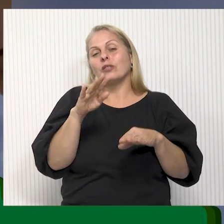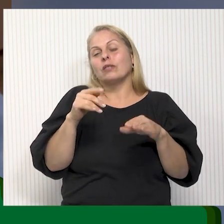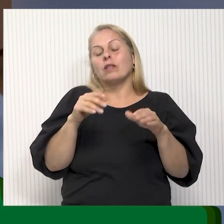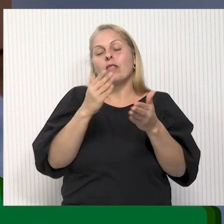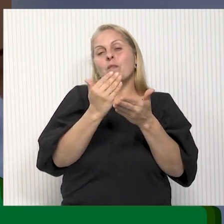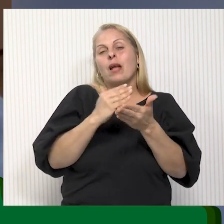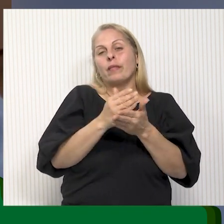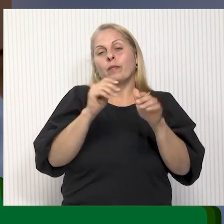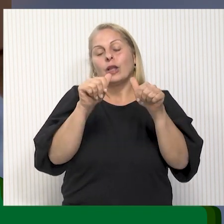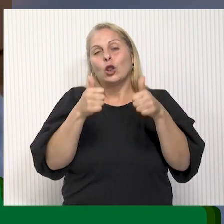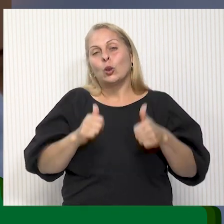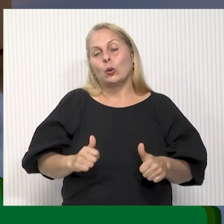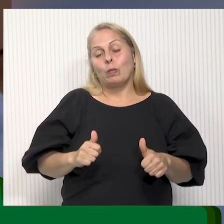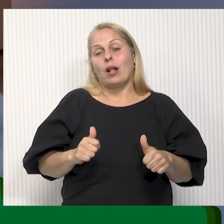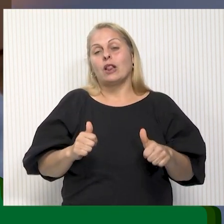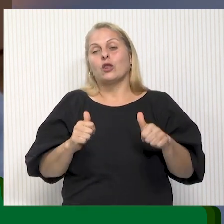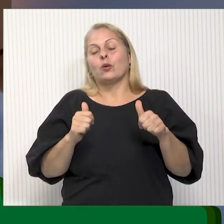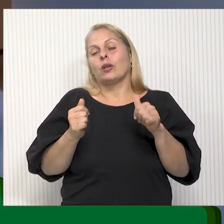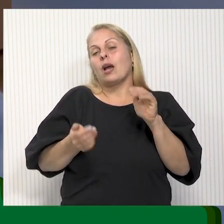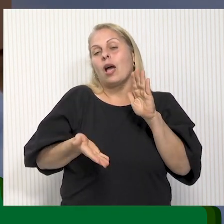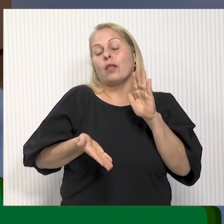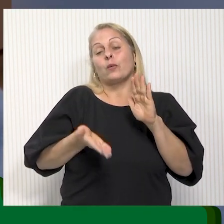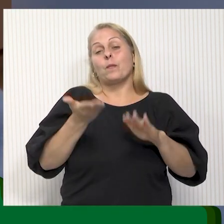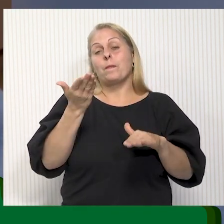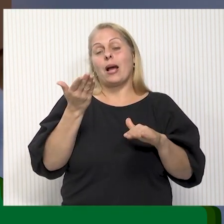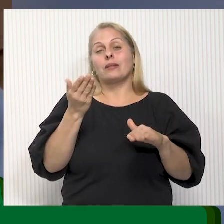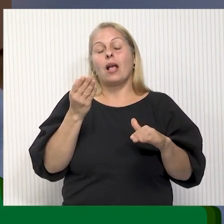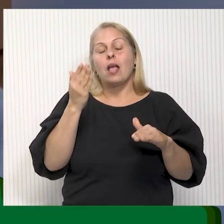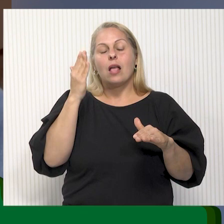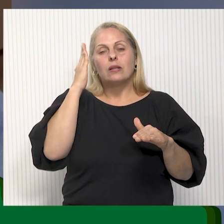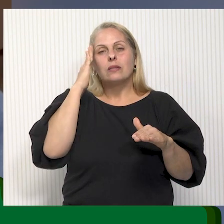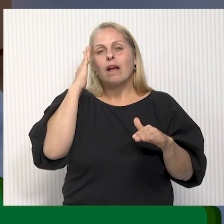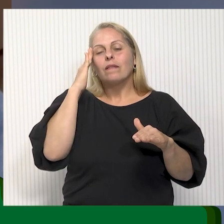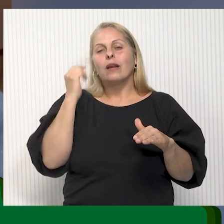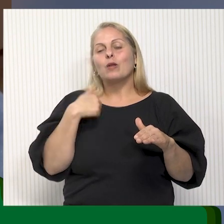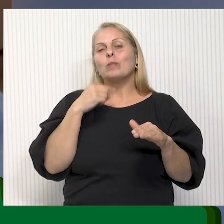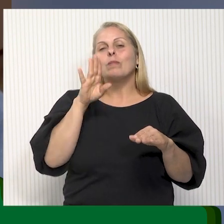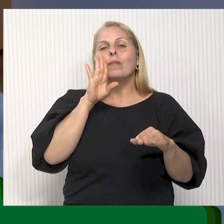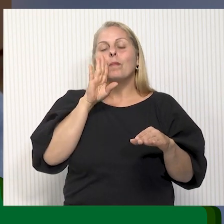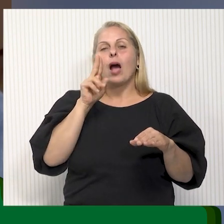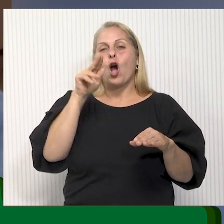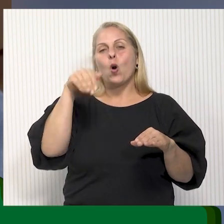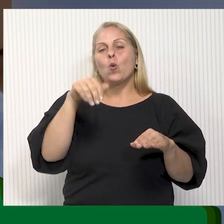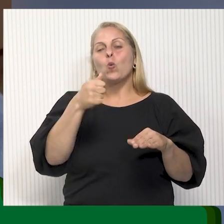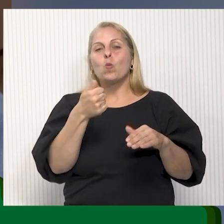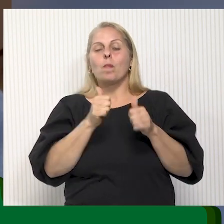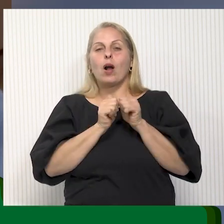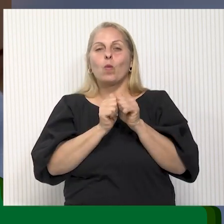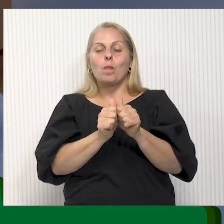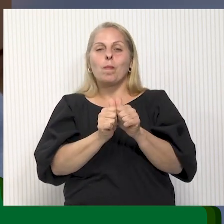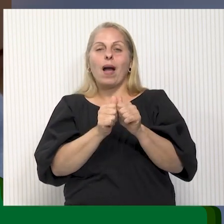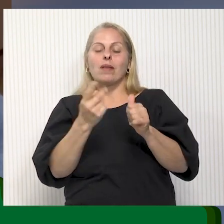Departamento de Magdalena. Mucho más al enterarme que mi madre Uma la acompañó en dos oportunidades